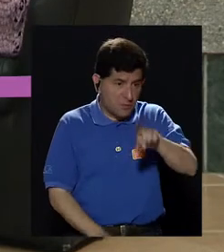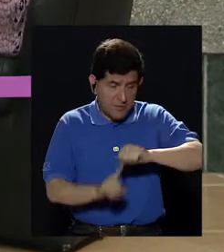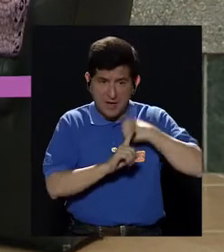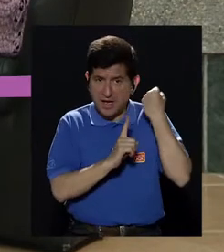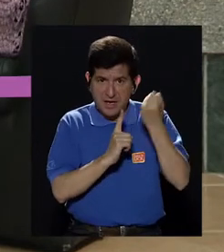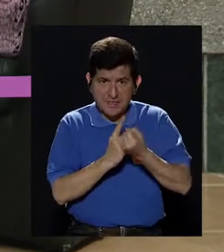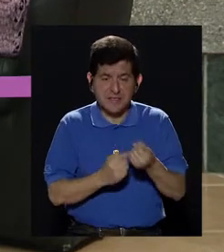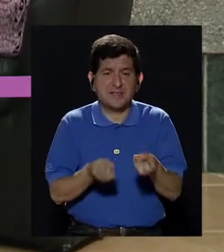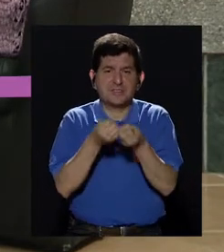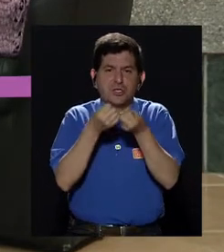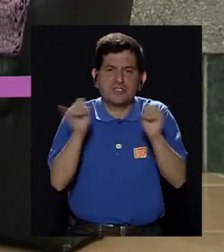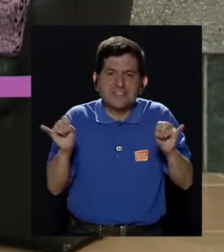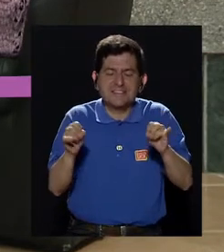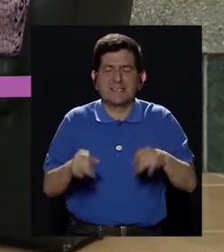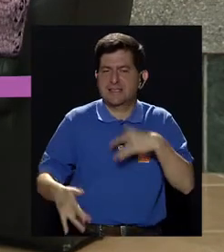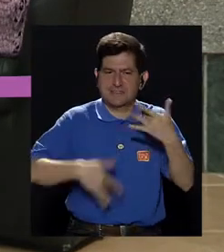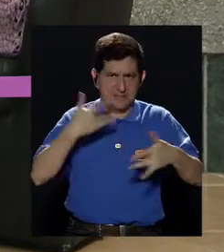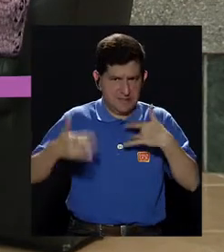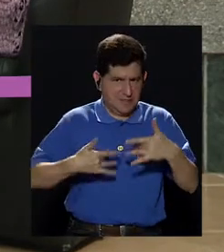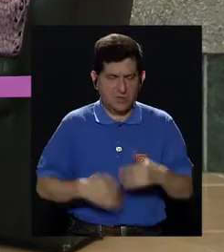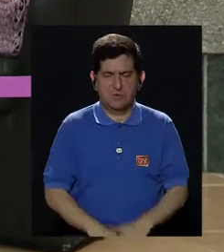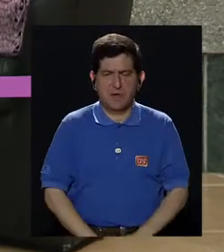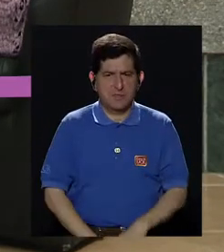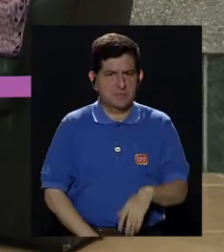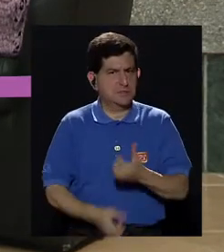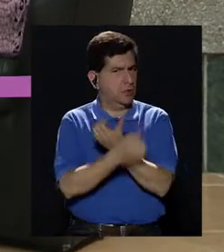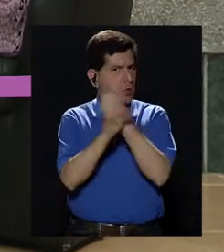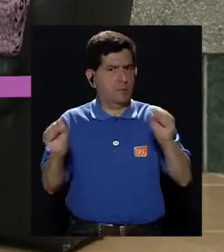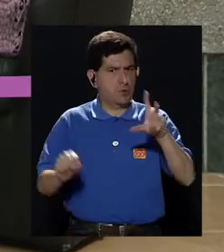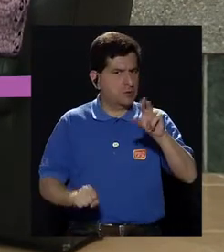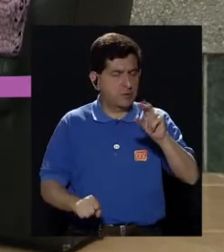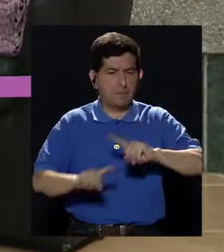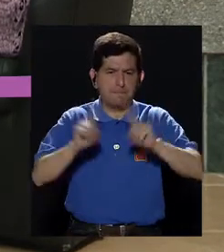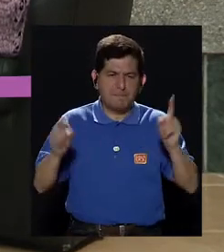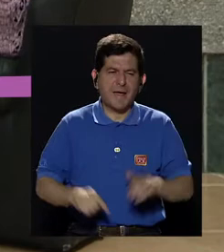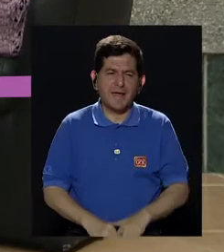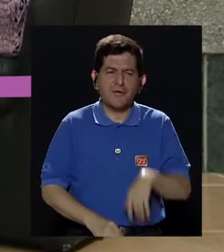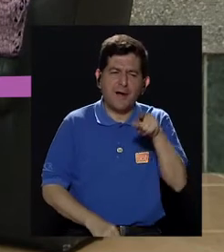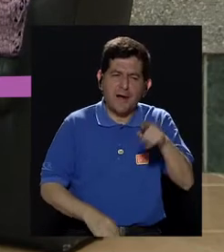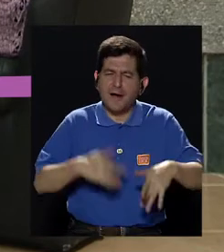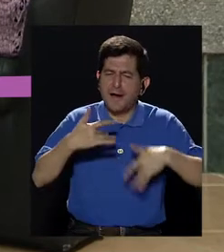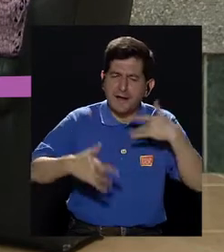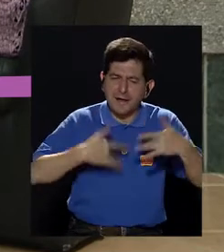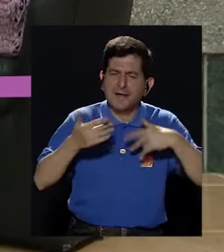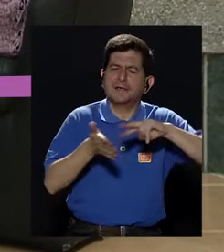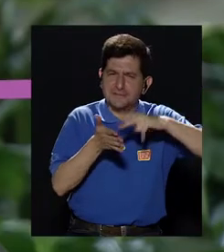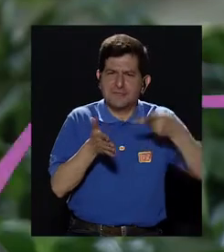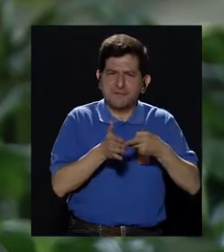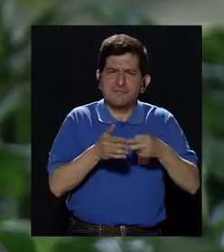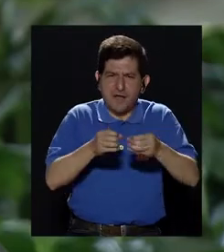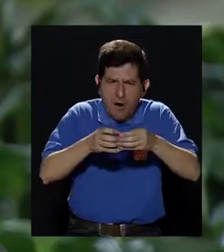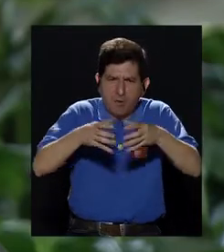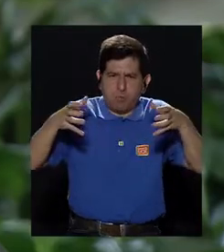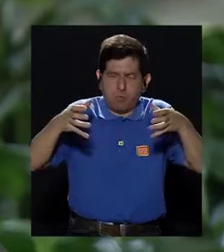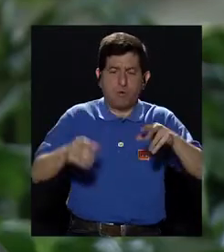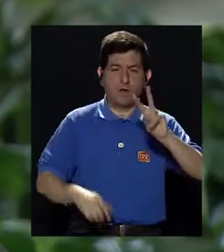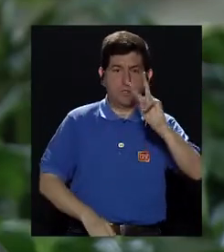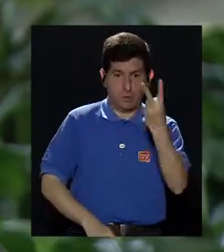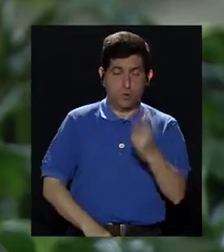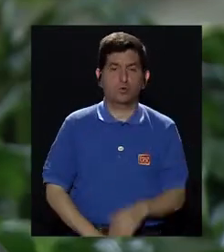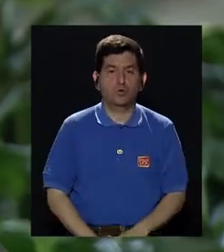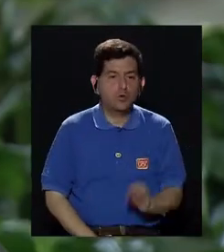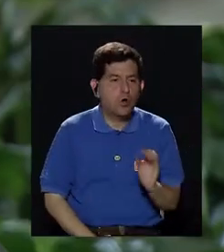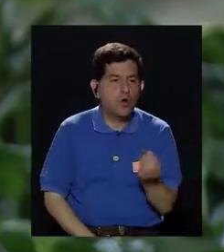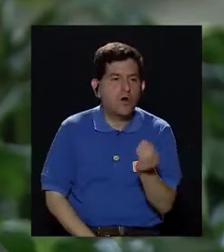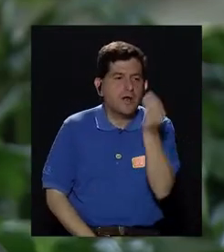prostatitis y no va tener ninguna molestia. No es que sea imposible en medicina, pero las molestias se asocian a prostatitis. El segundo padecimiento